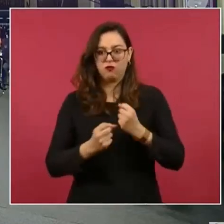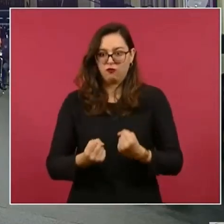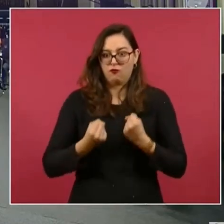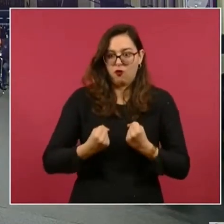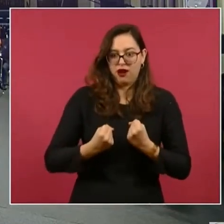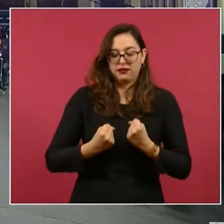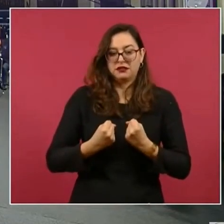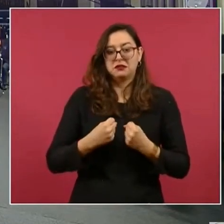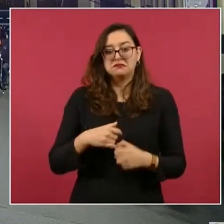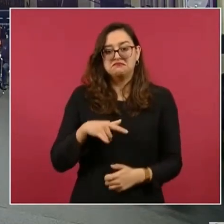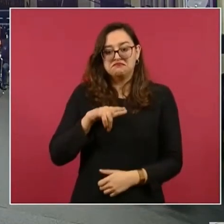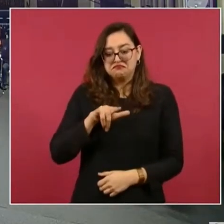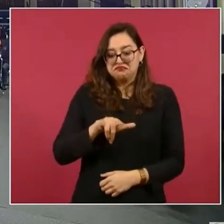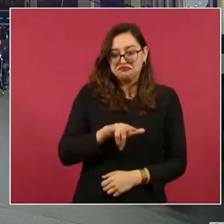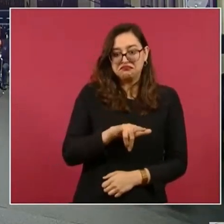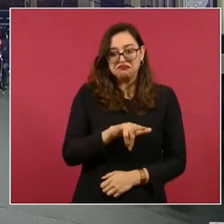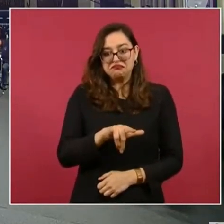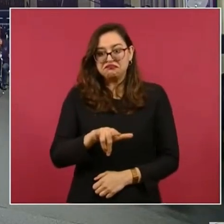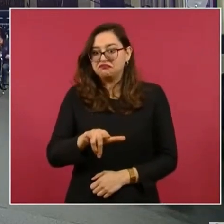el coche